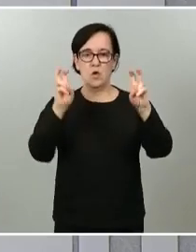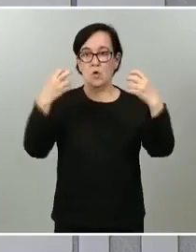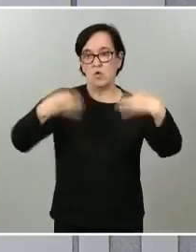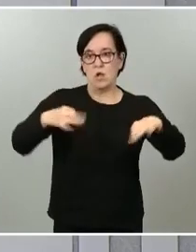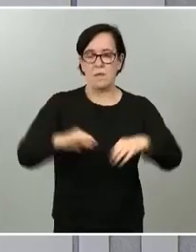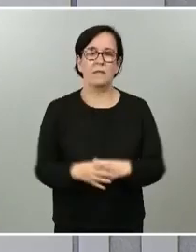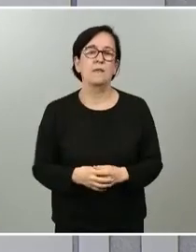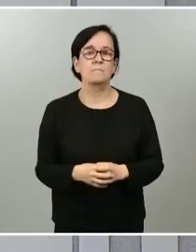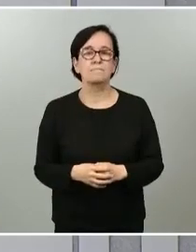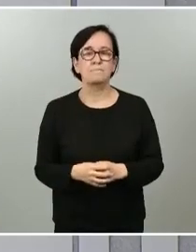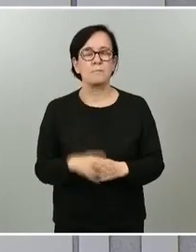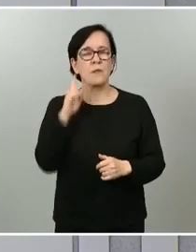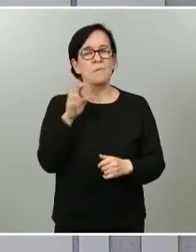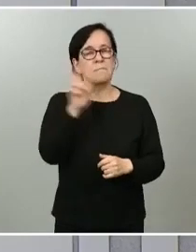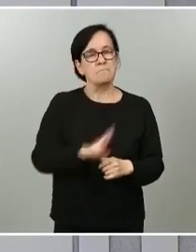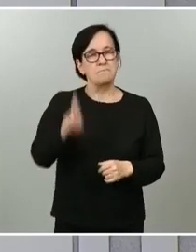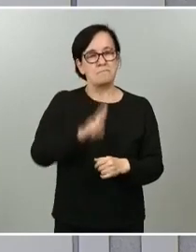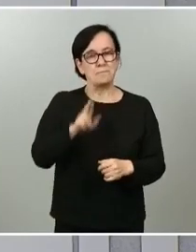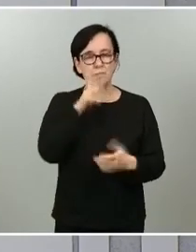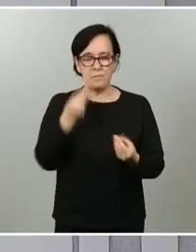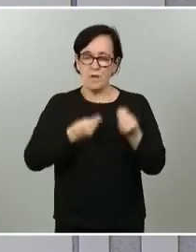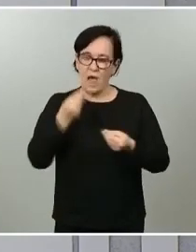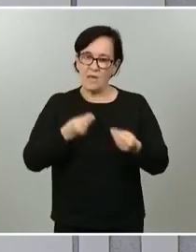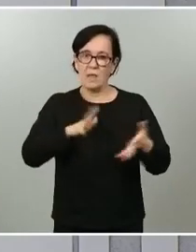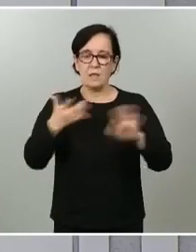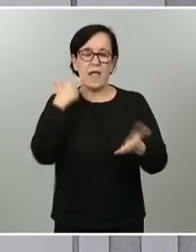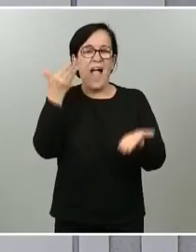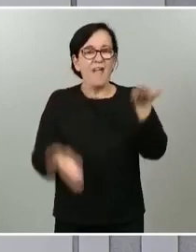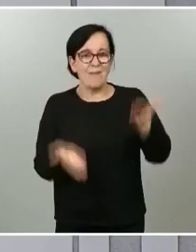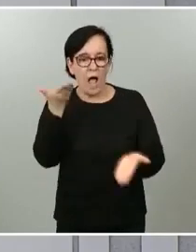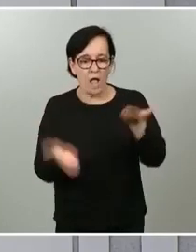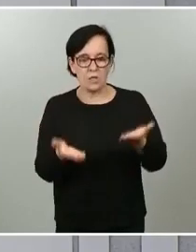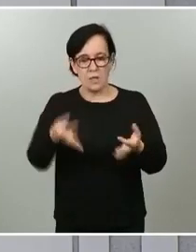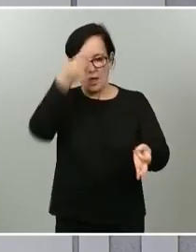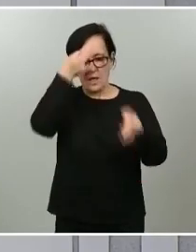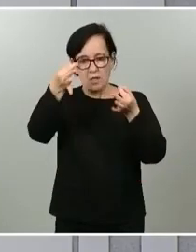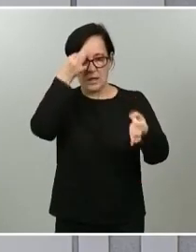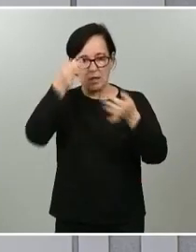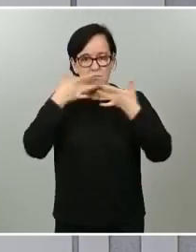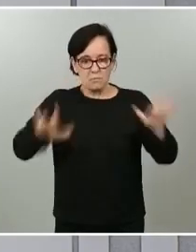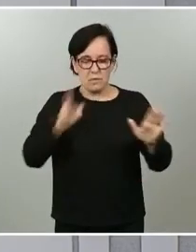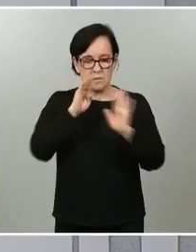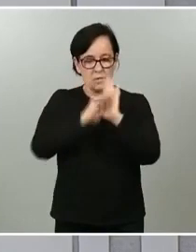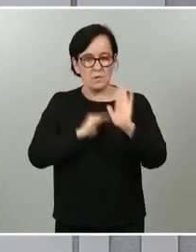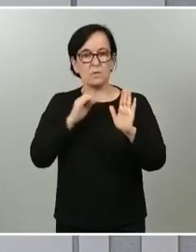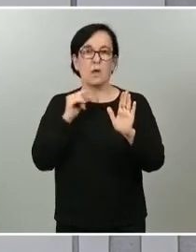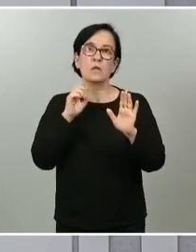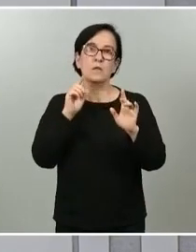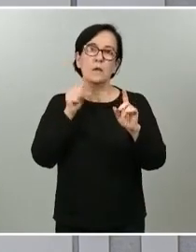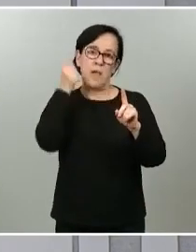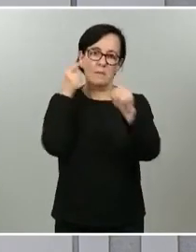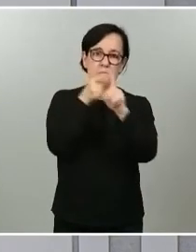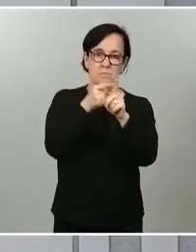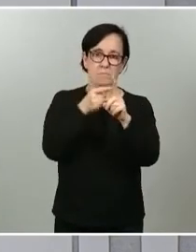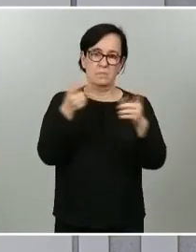Hemos insistido que se trataba de aplicar, de evaluar criterios objetivos relacionados con la emergencia sanitaria y, en